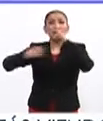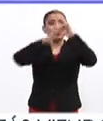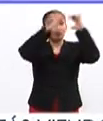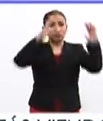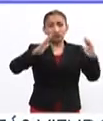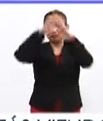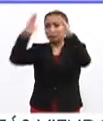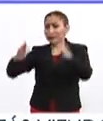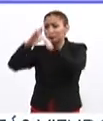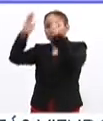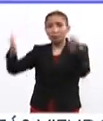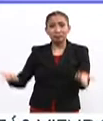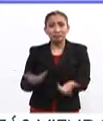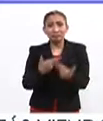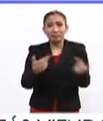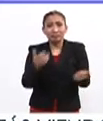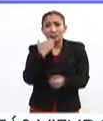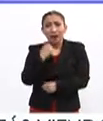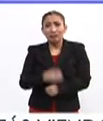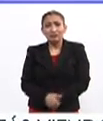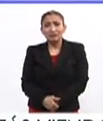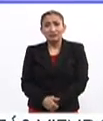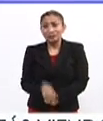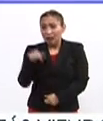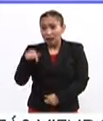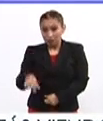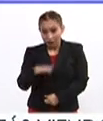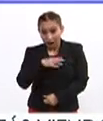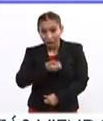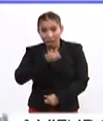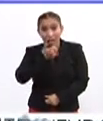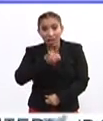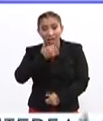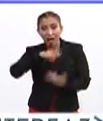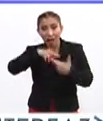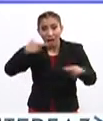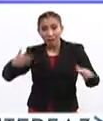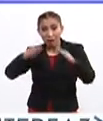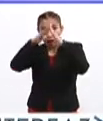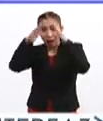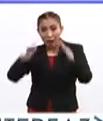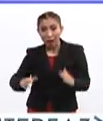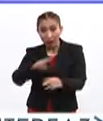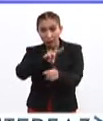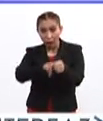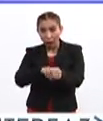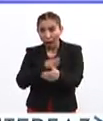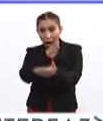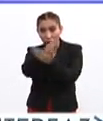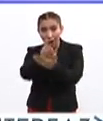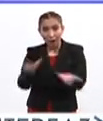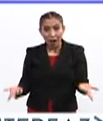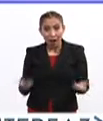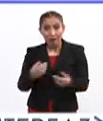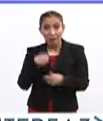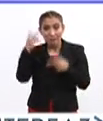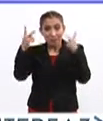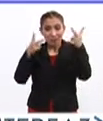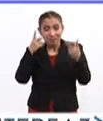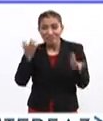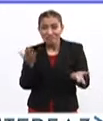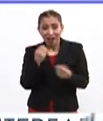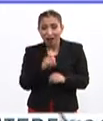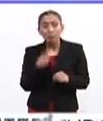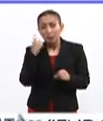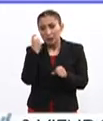hay. Lo más seguro es que ninguna. Porque no tenemos esa relación con la naturaleza. Entonces, primero,